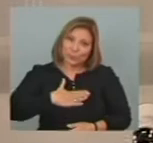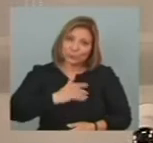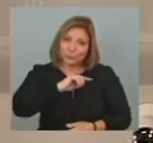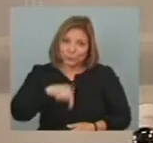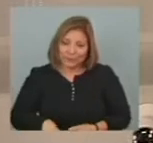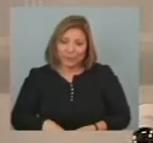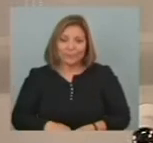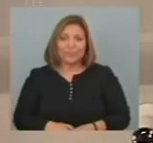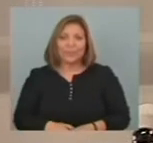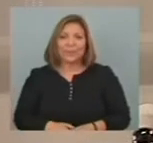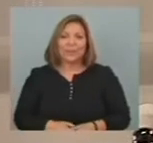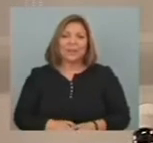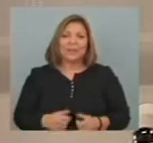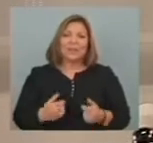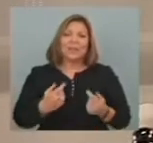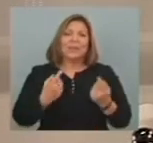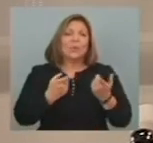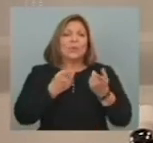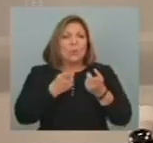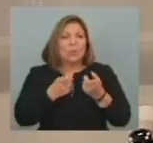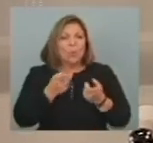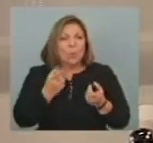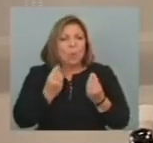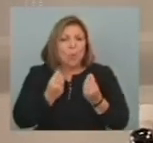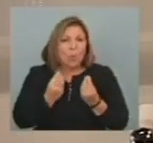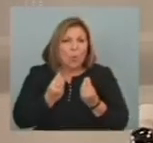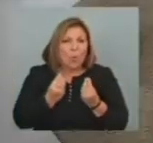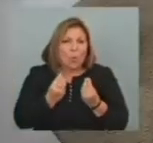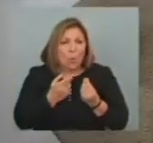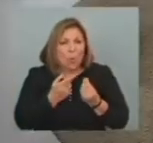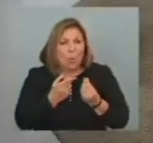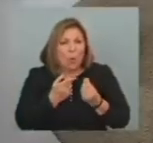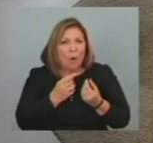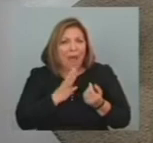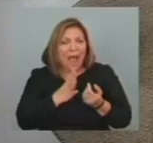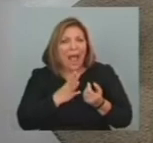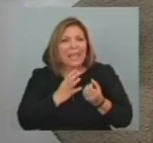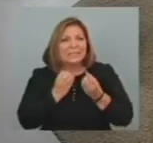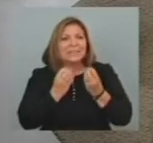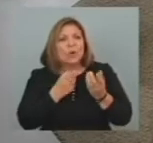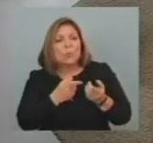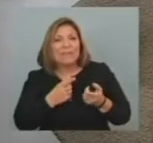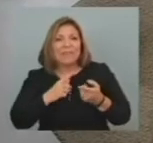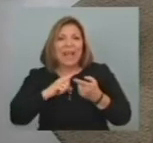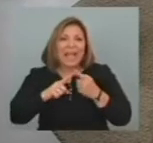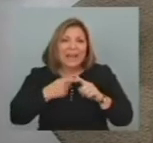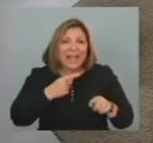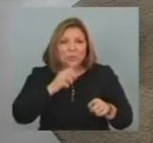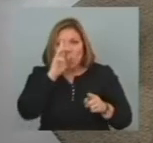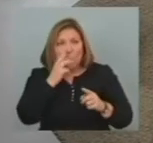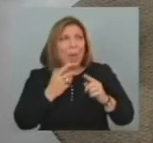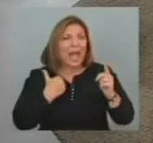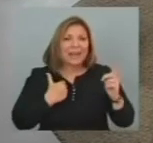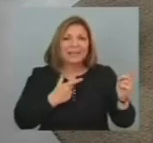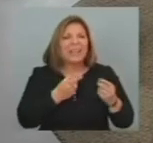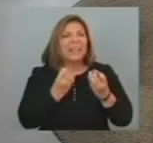Padrón ¿Cómo está En este momento La relación Entre Uruguay Y Argentina? Porque